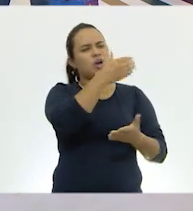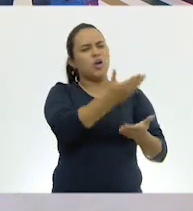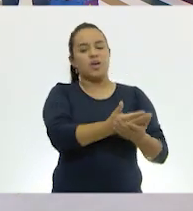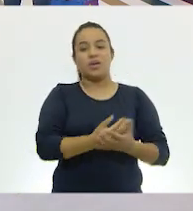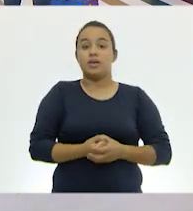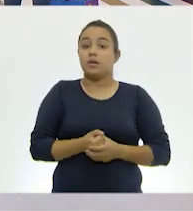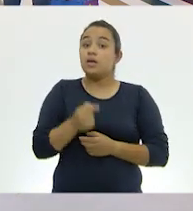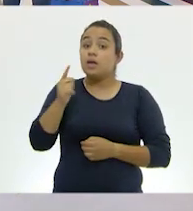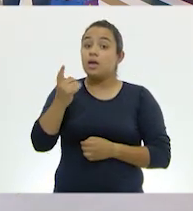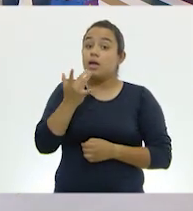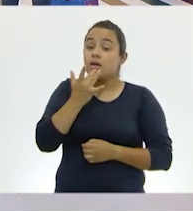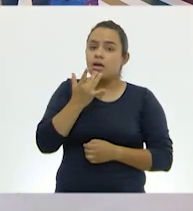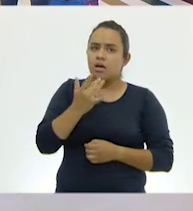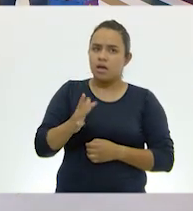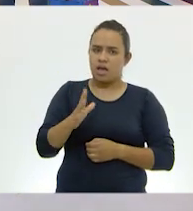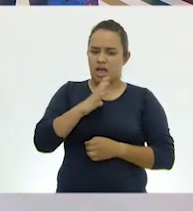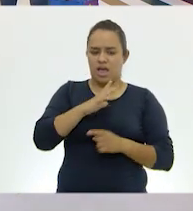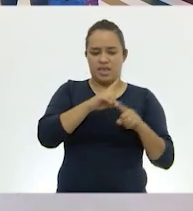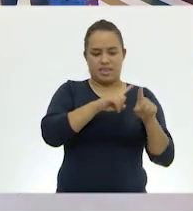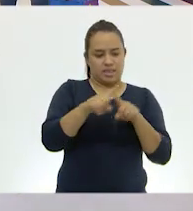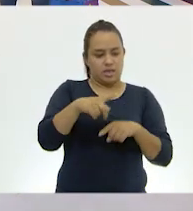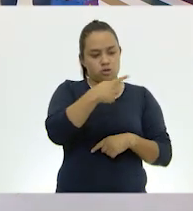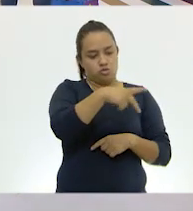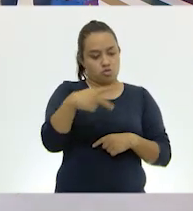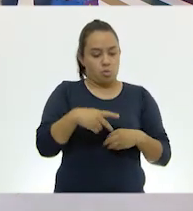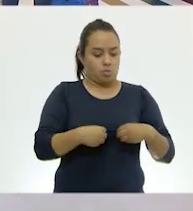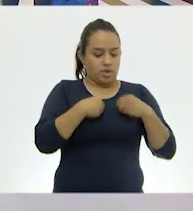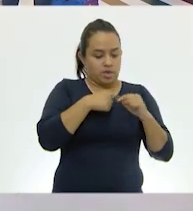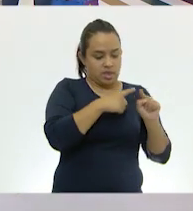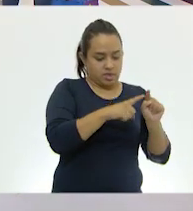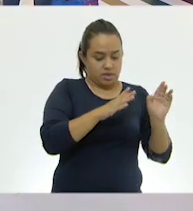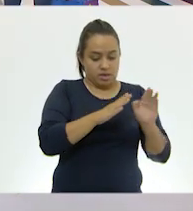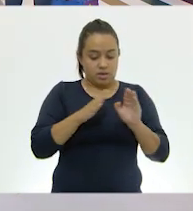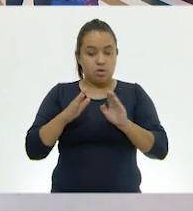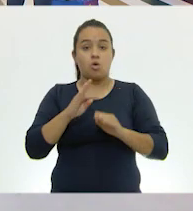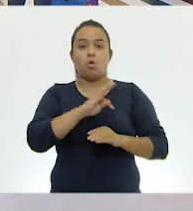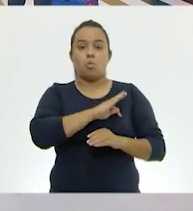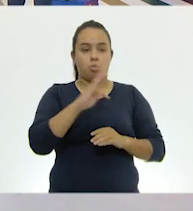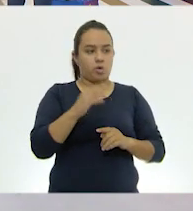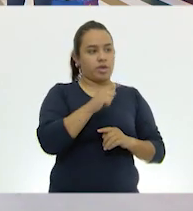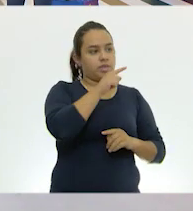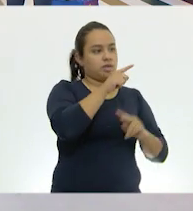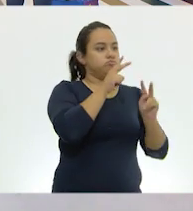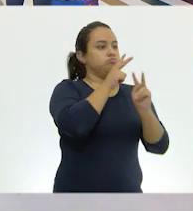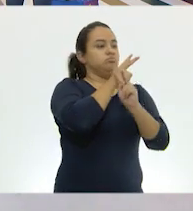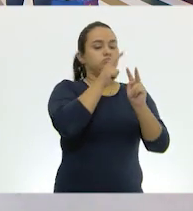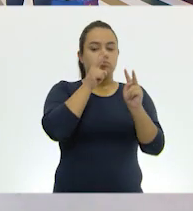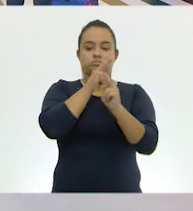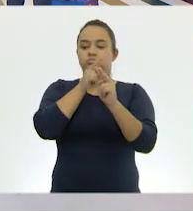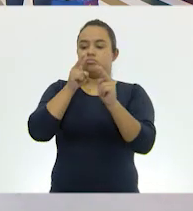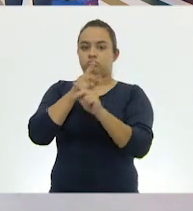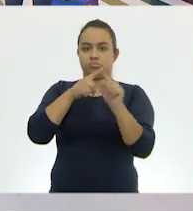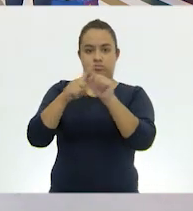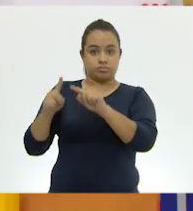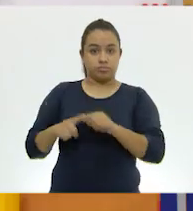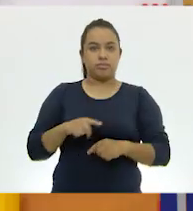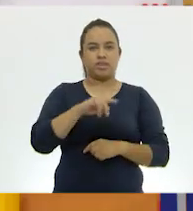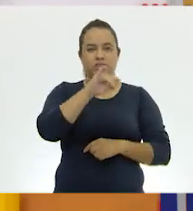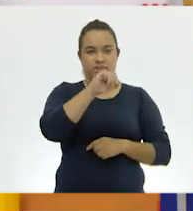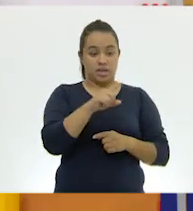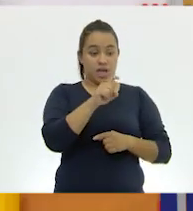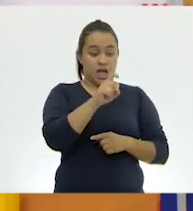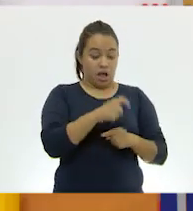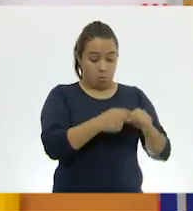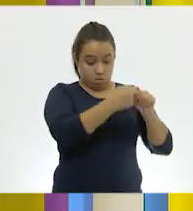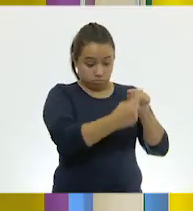porque las ranas en diferentes etapas de su vida pueden llevar a cabo estos tres tipos de respiración. Claro. Sí, cuando se meten